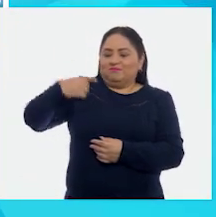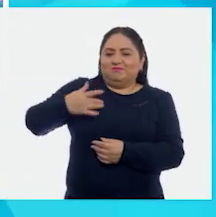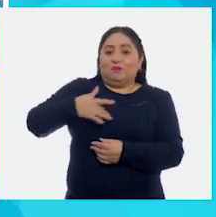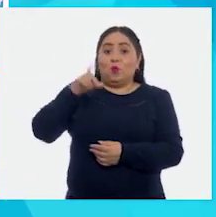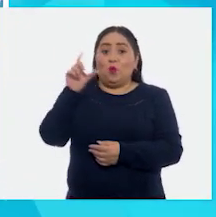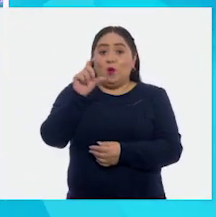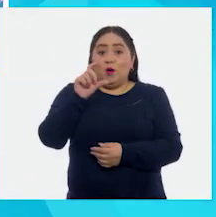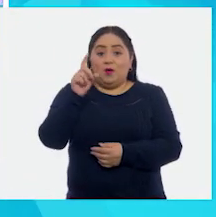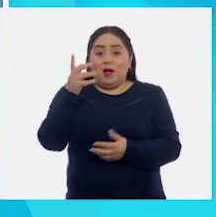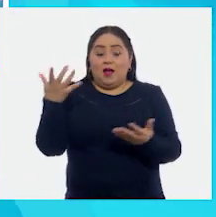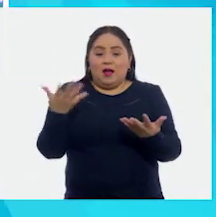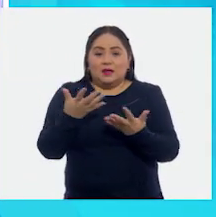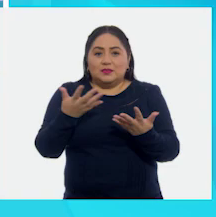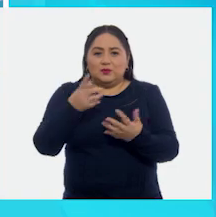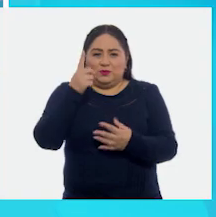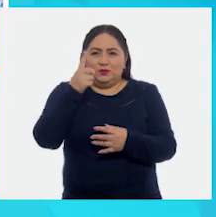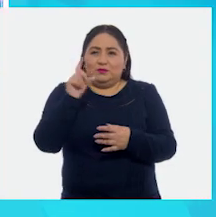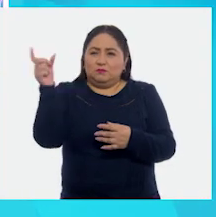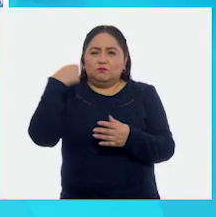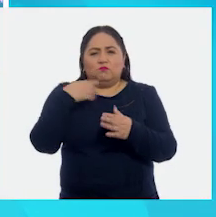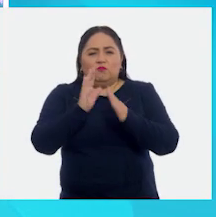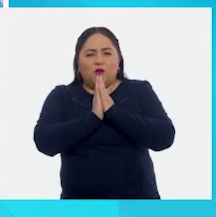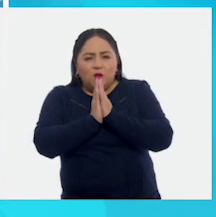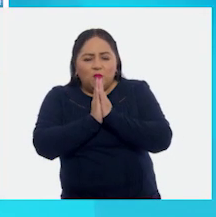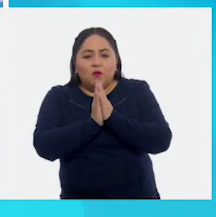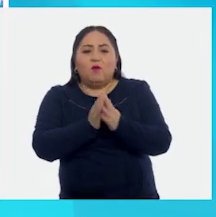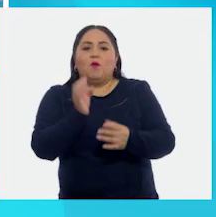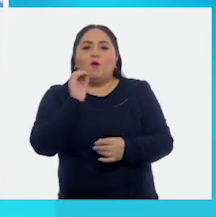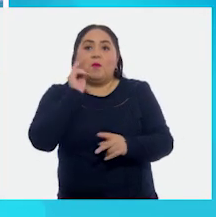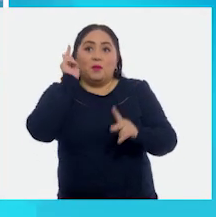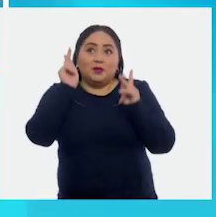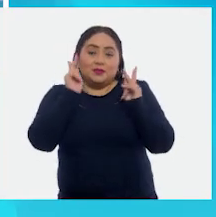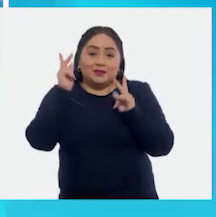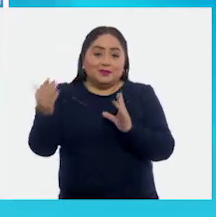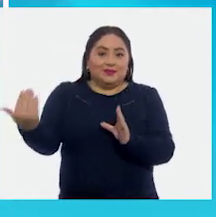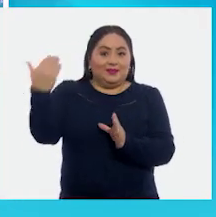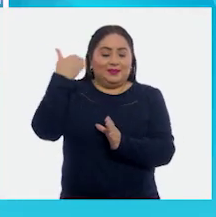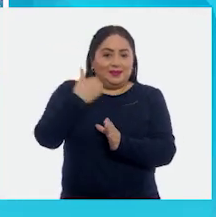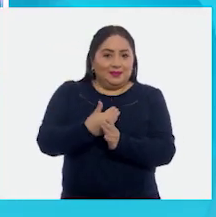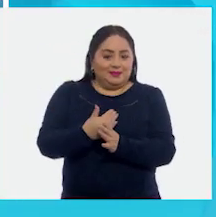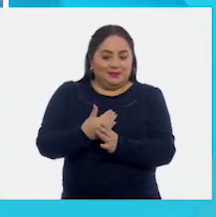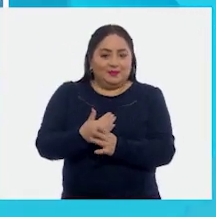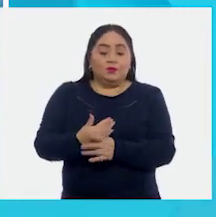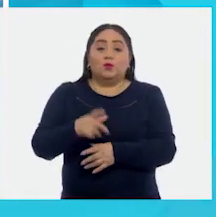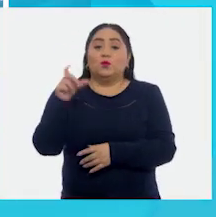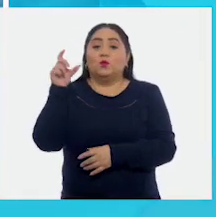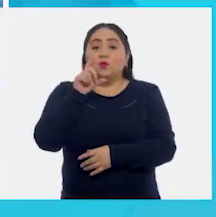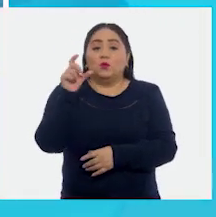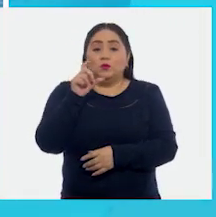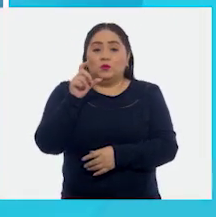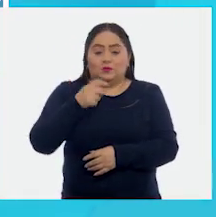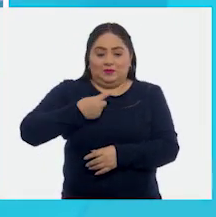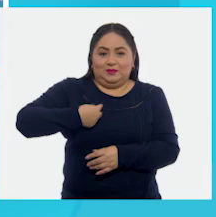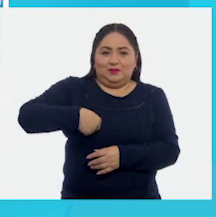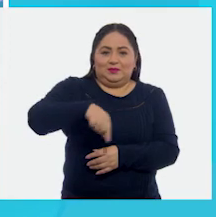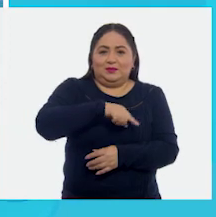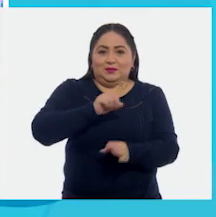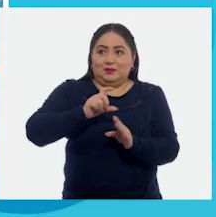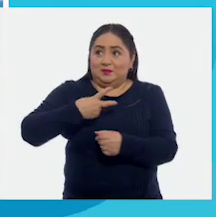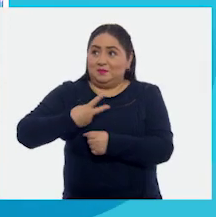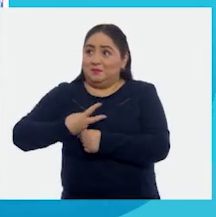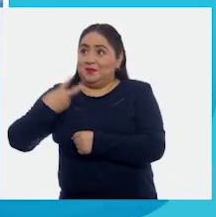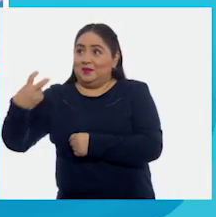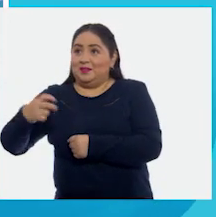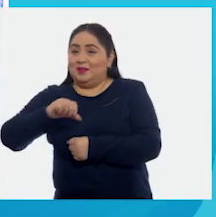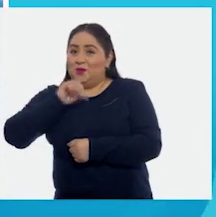alguien nos hace un favor o un bien a visitarnos. Cuando somos invitados